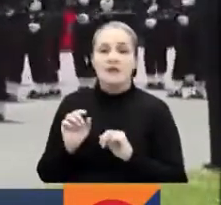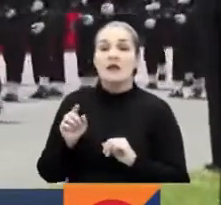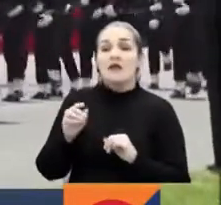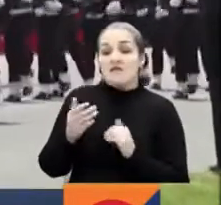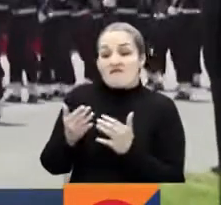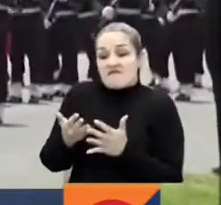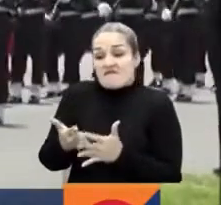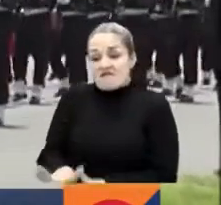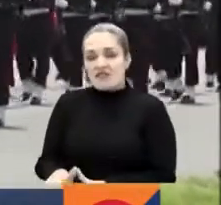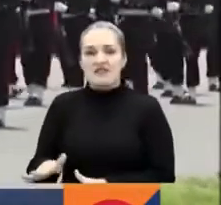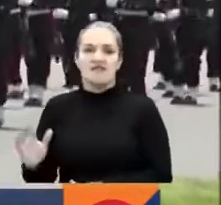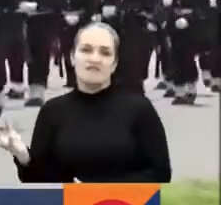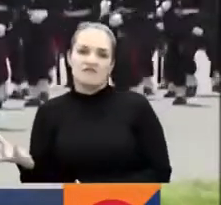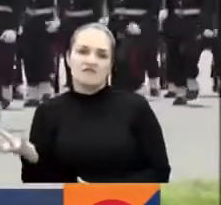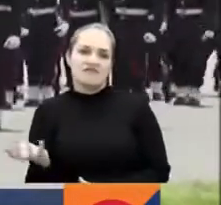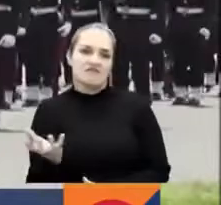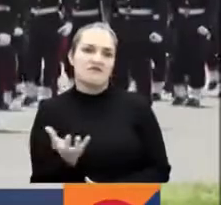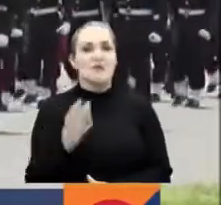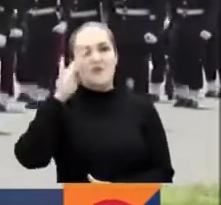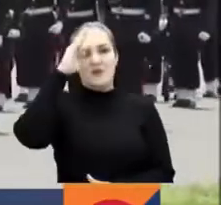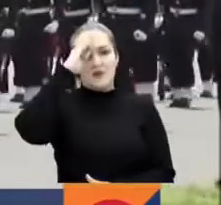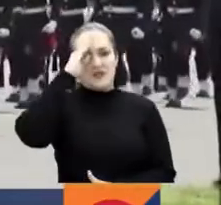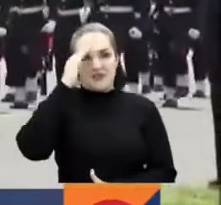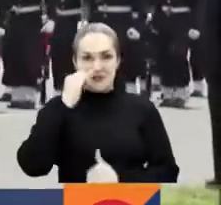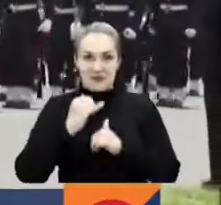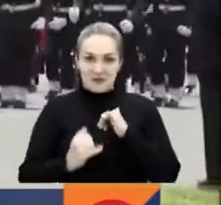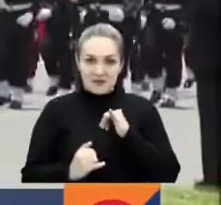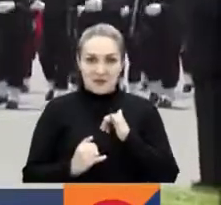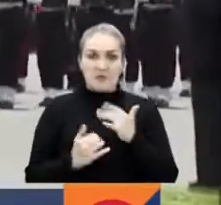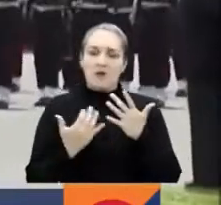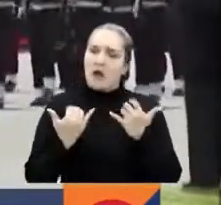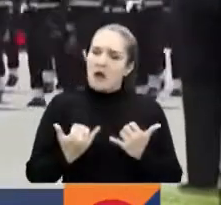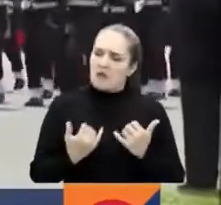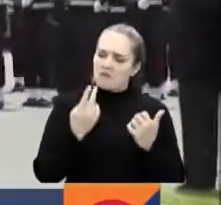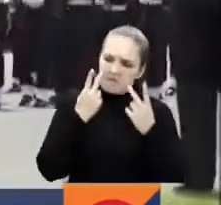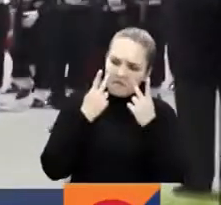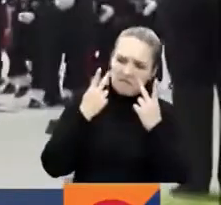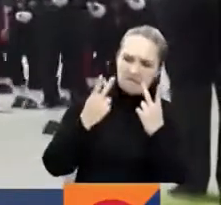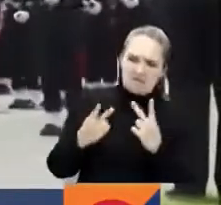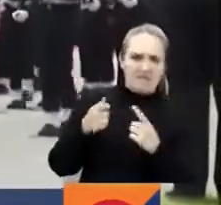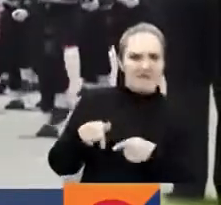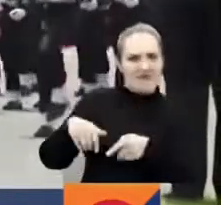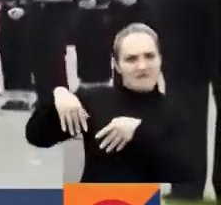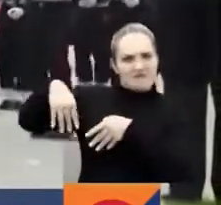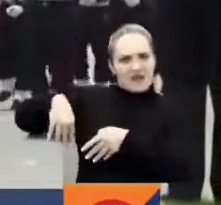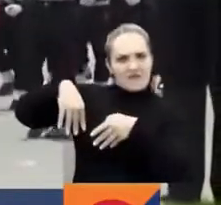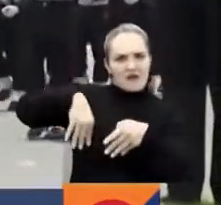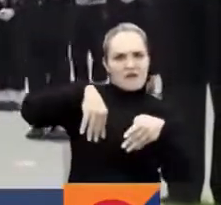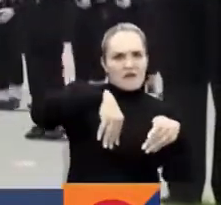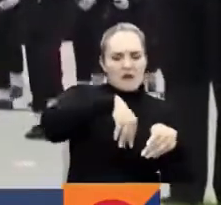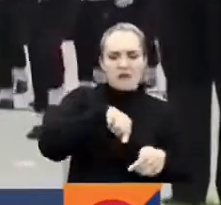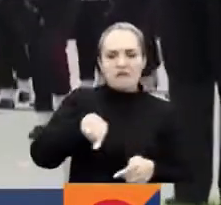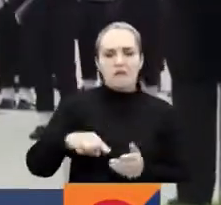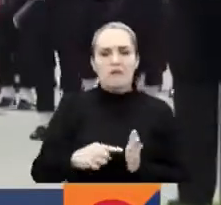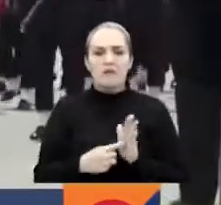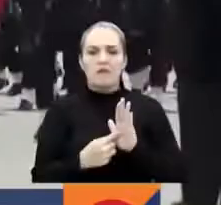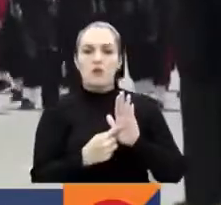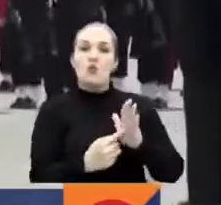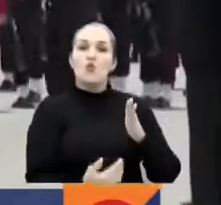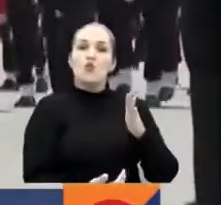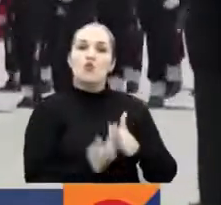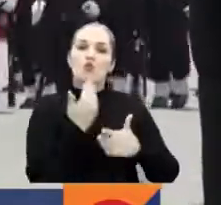de la Policía Nacional. Pues bien, una de las novedades que ha generado, que ha dejado este desfile, ha sido la presentación del nuevo